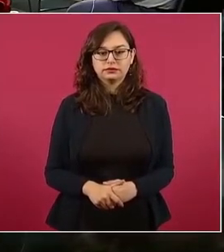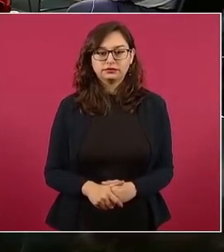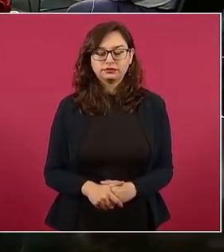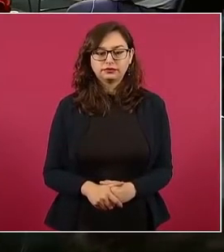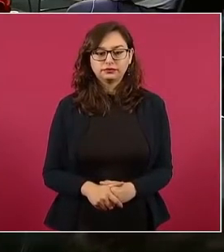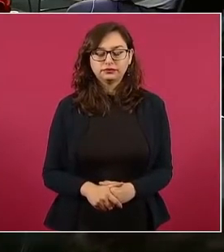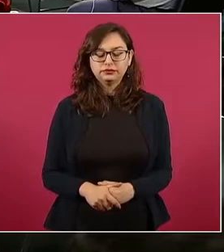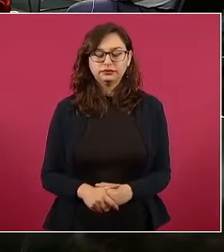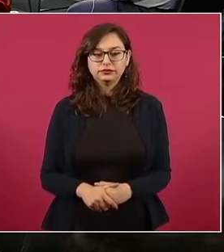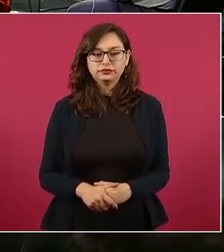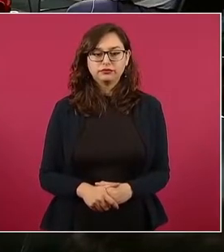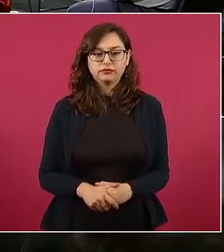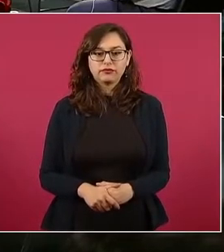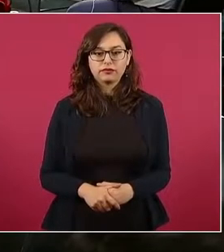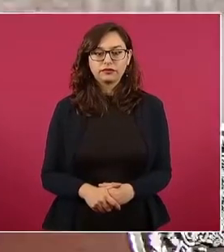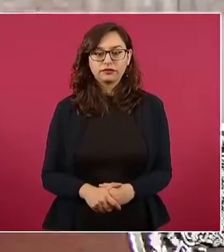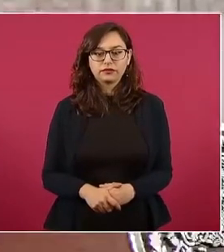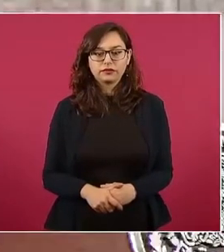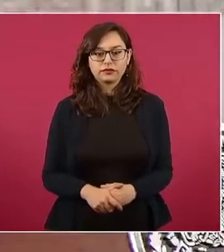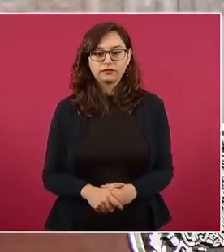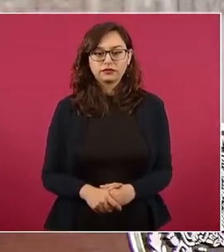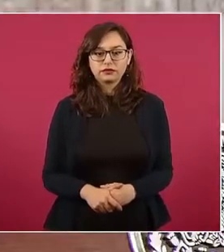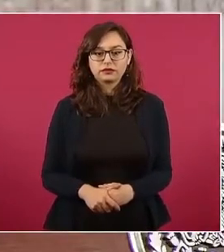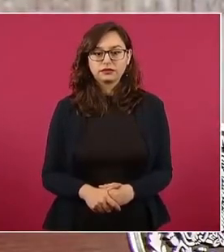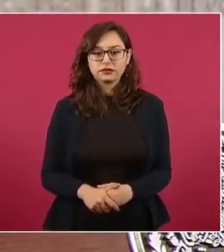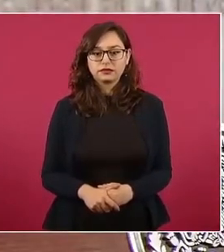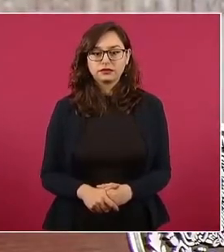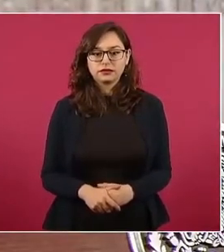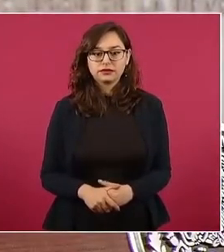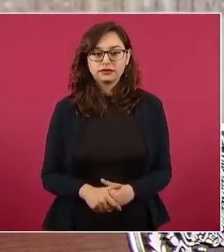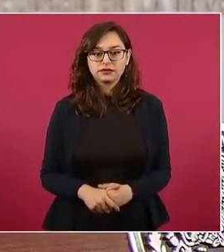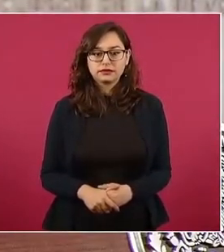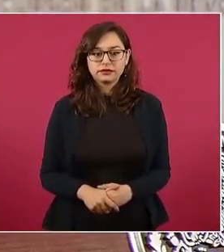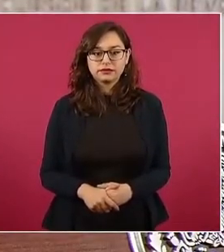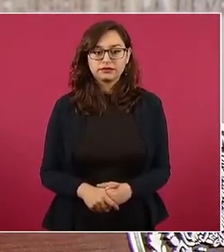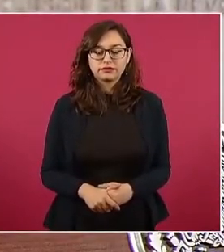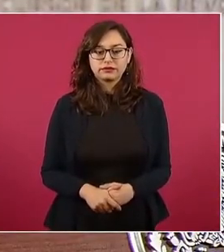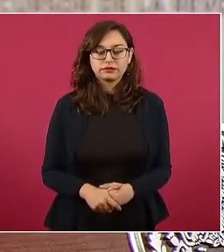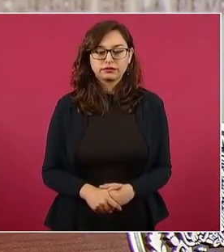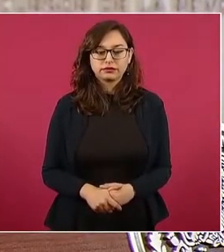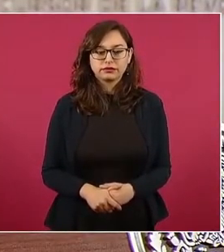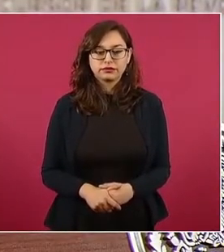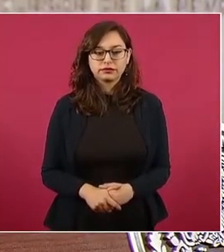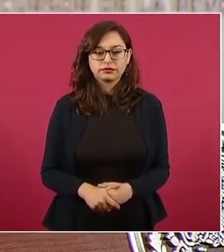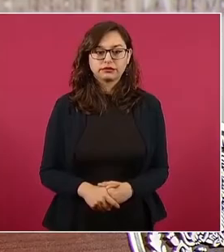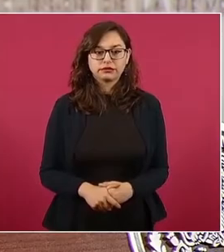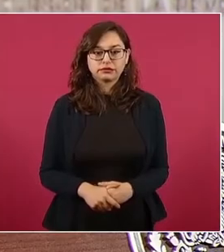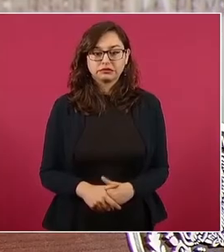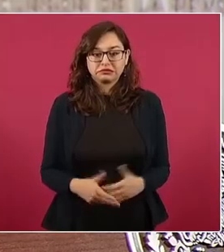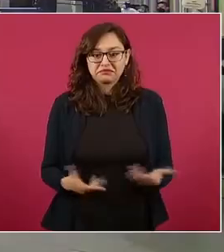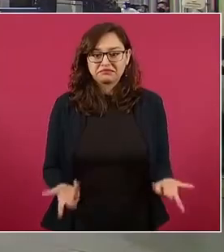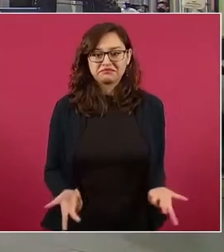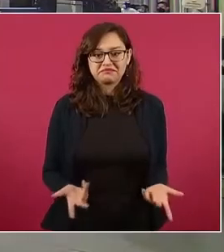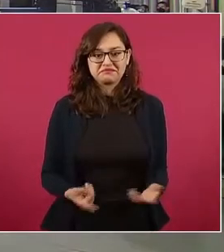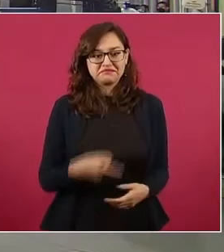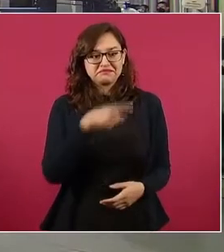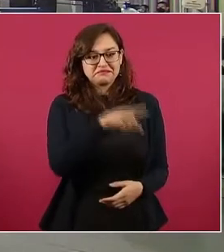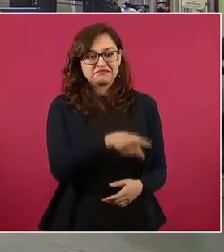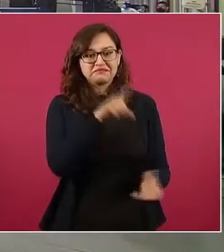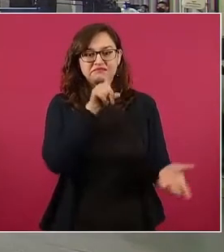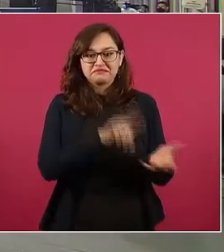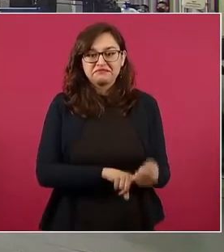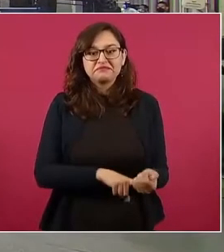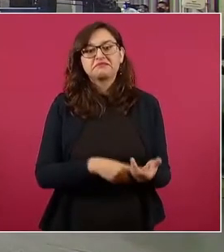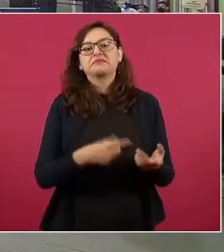cómo tratan a sus trabajadores, trabajadoras